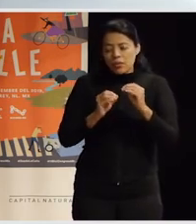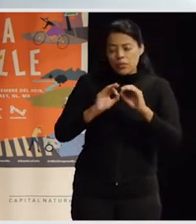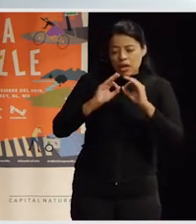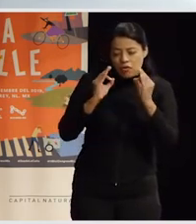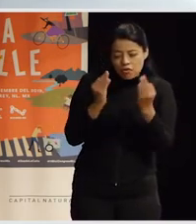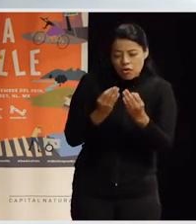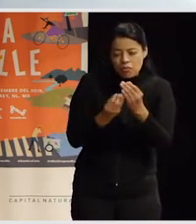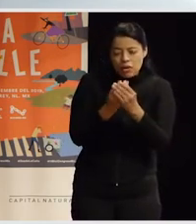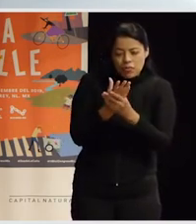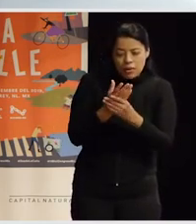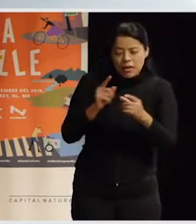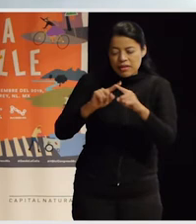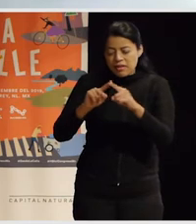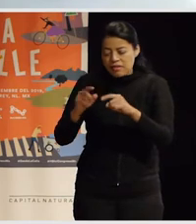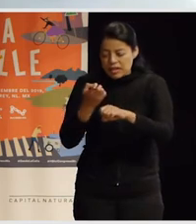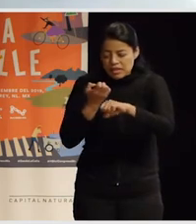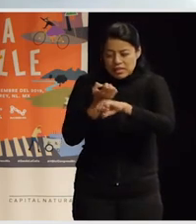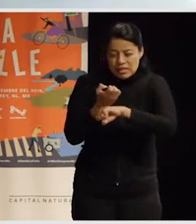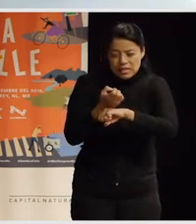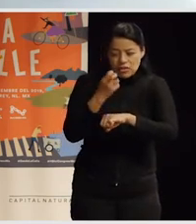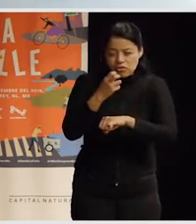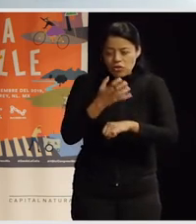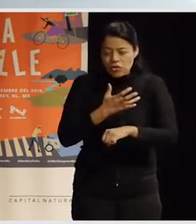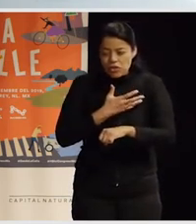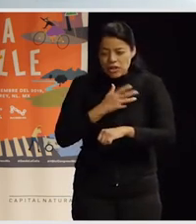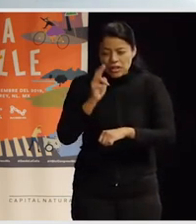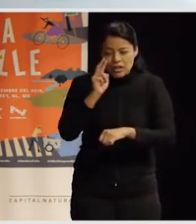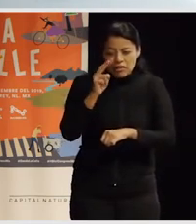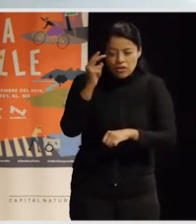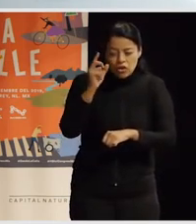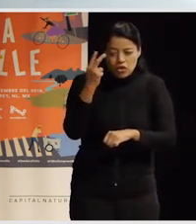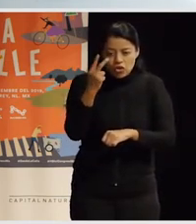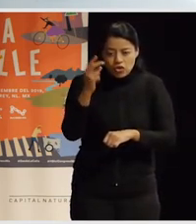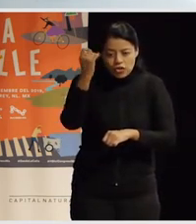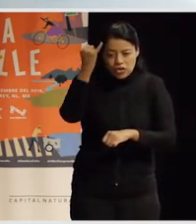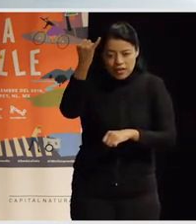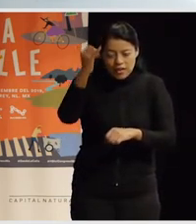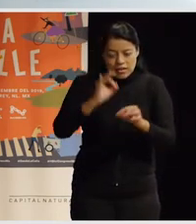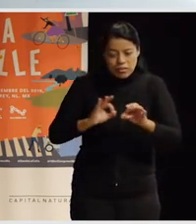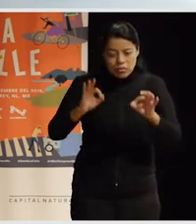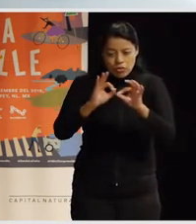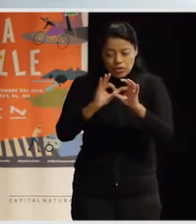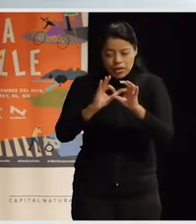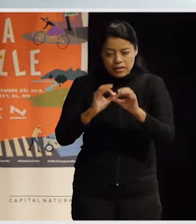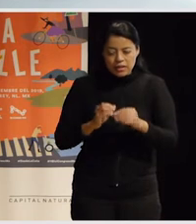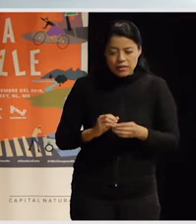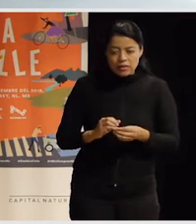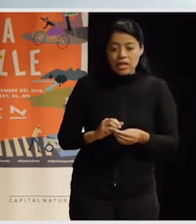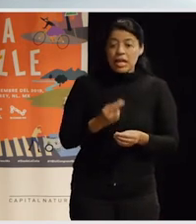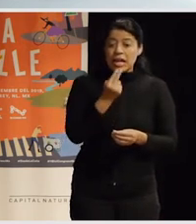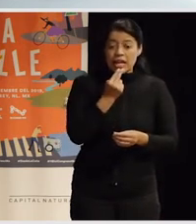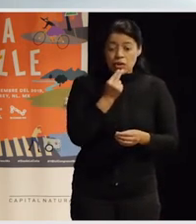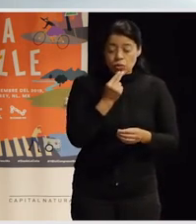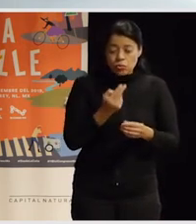Unidos de América, todo esto tiene que ver con dos ideas clave que son la zonificación, o la división de usos,